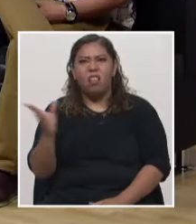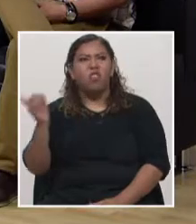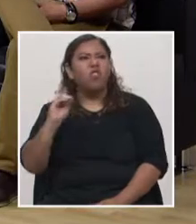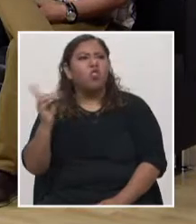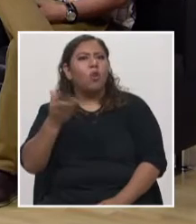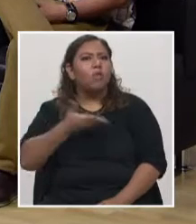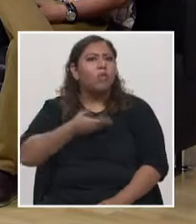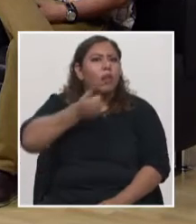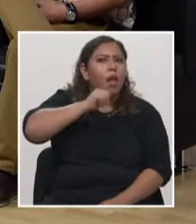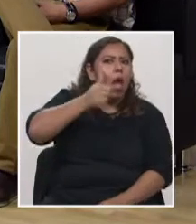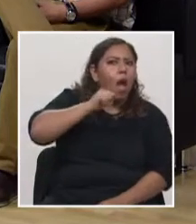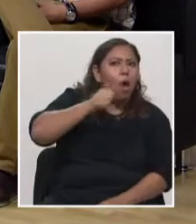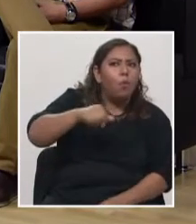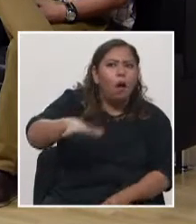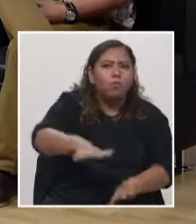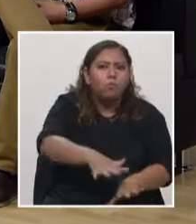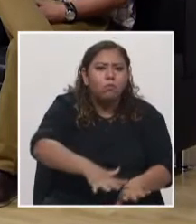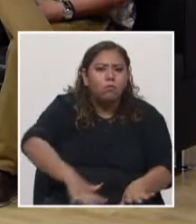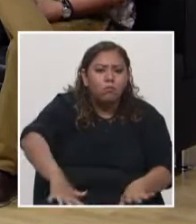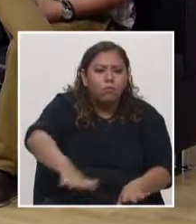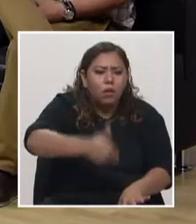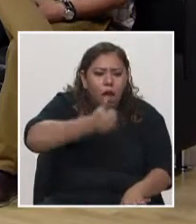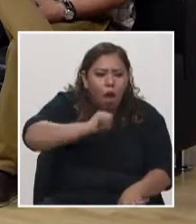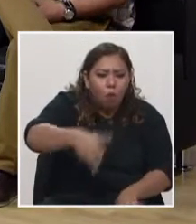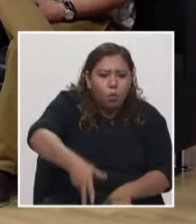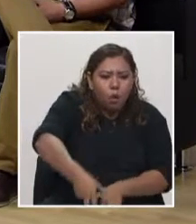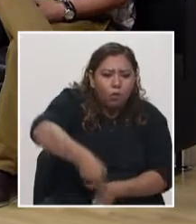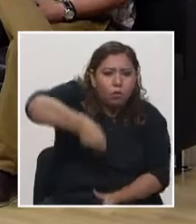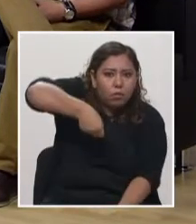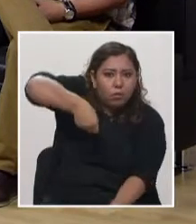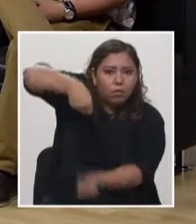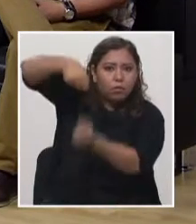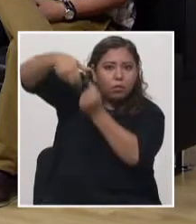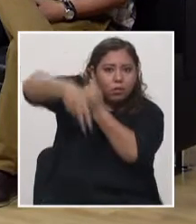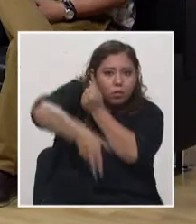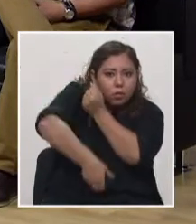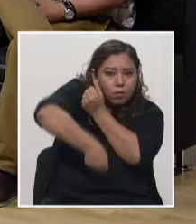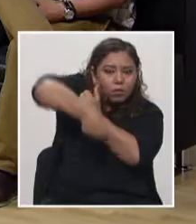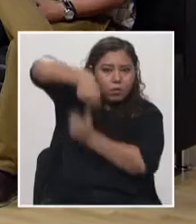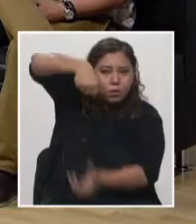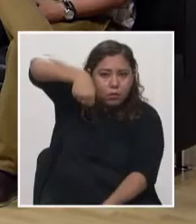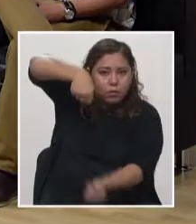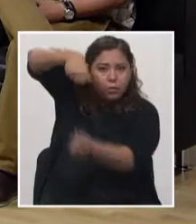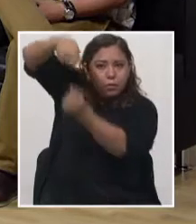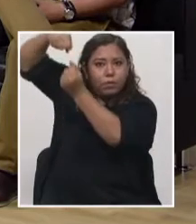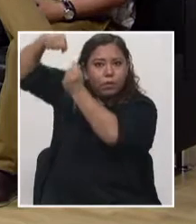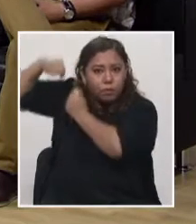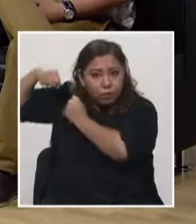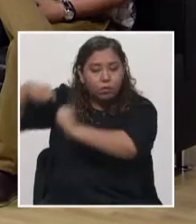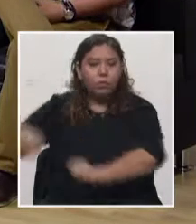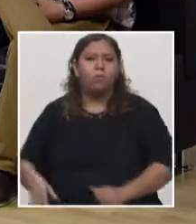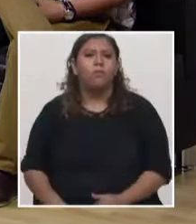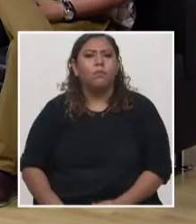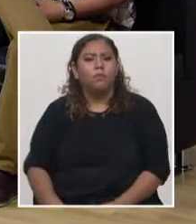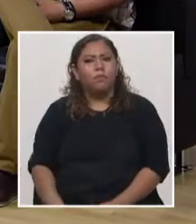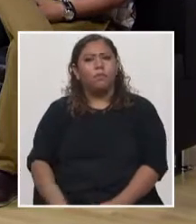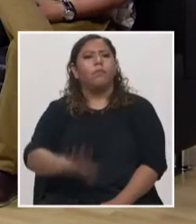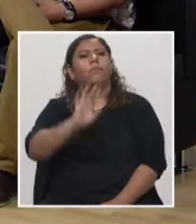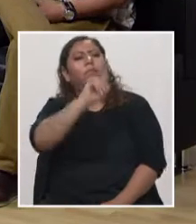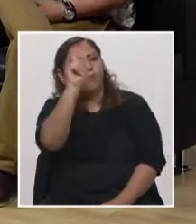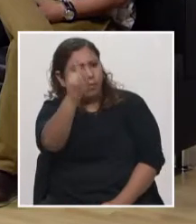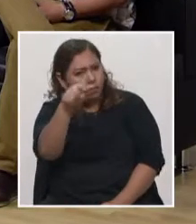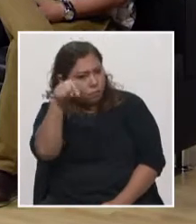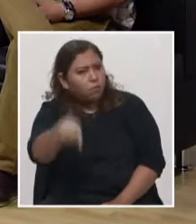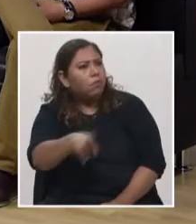tema de agua, ordenarnos territorialmente también es importante. ¿La riqueza de la minería? Honduras es un país altamente minero. Sí, tenemos un país